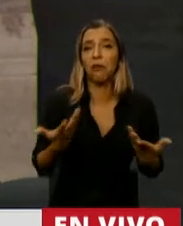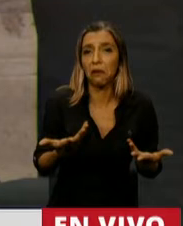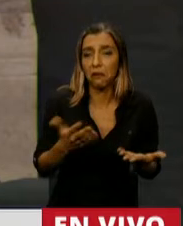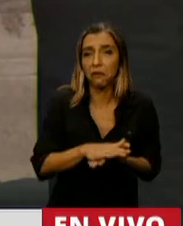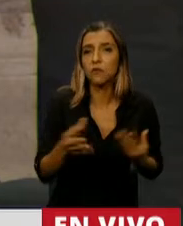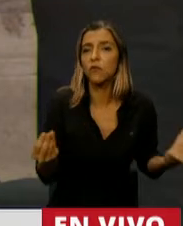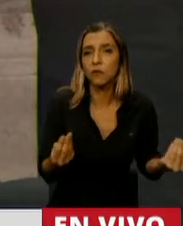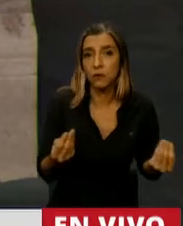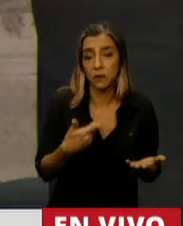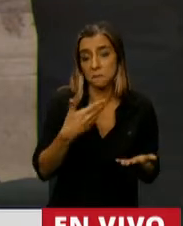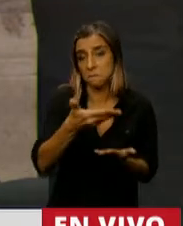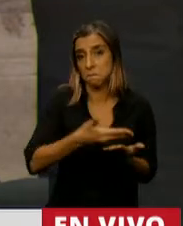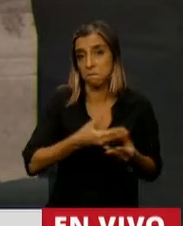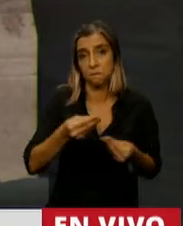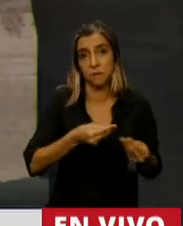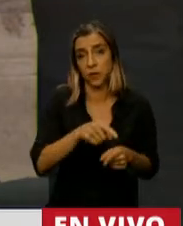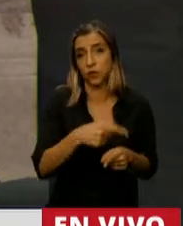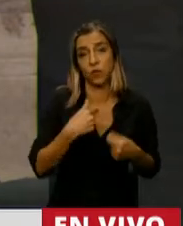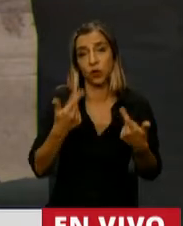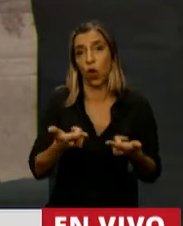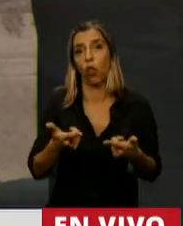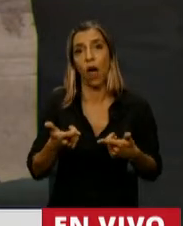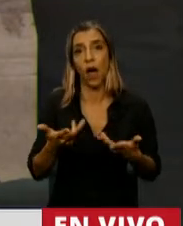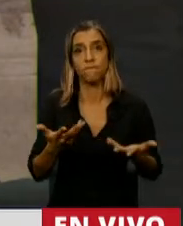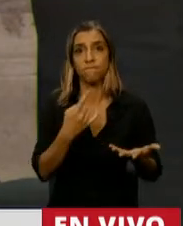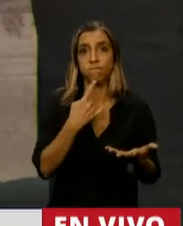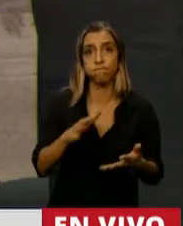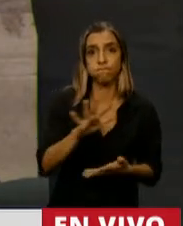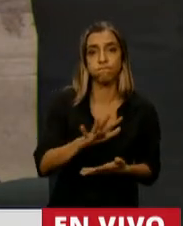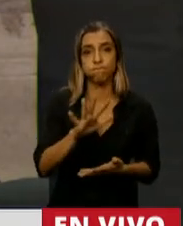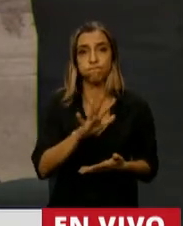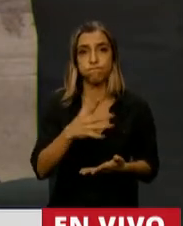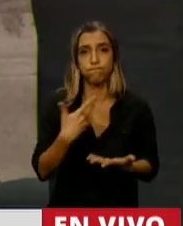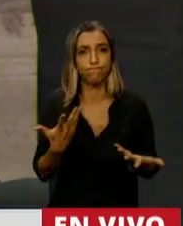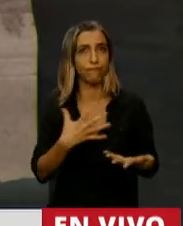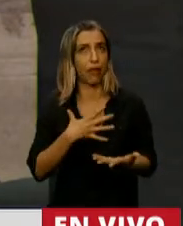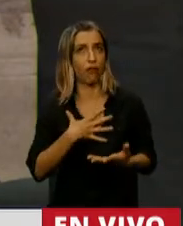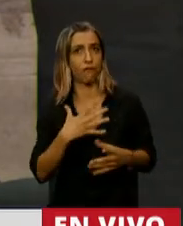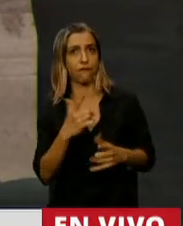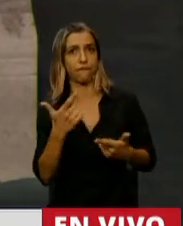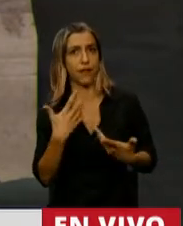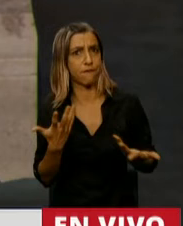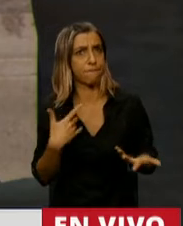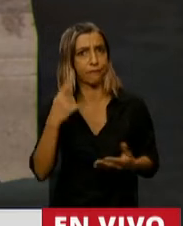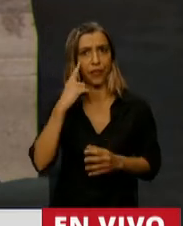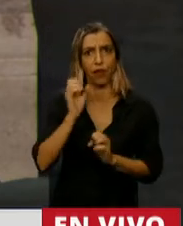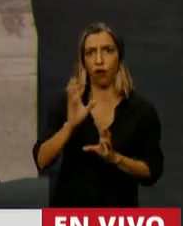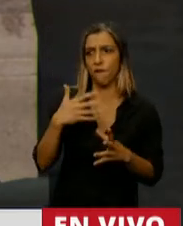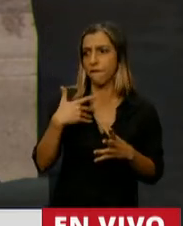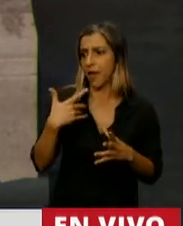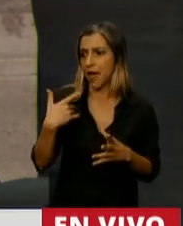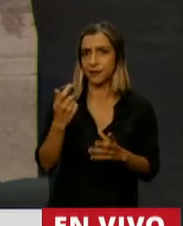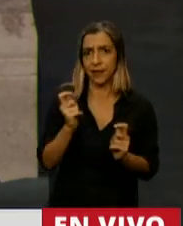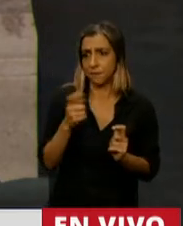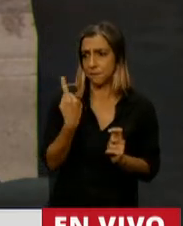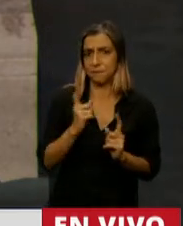Esta falencia de este presupuesto genera inestabilidad, inseguridad y desconfianza. ¿De quién? De todos nosotros